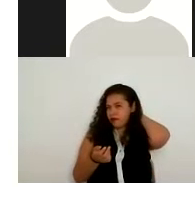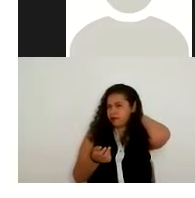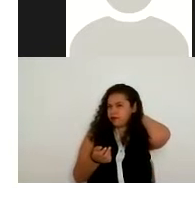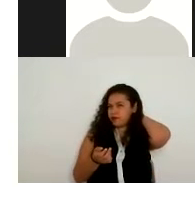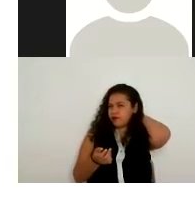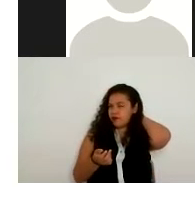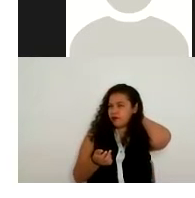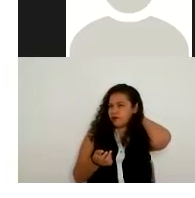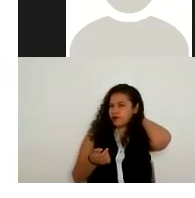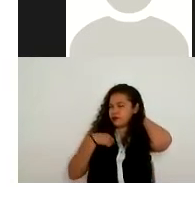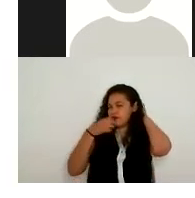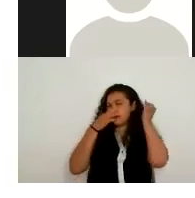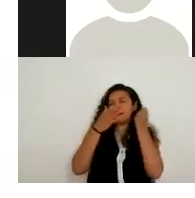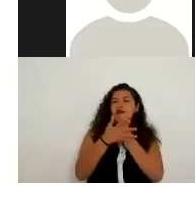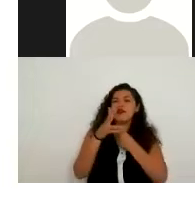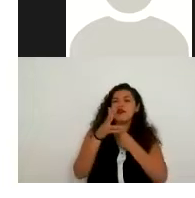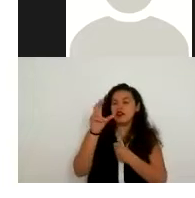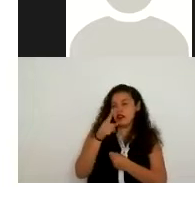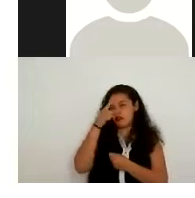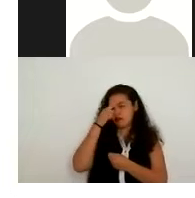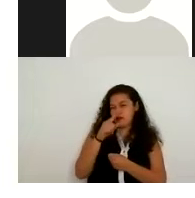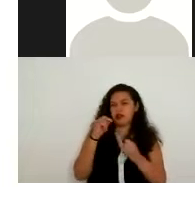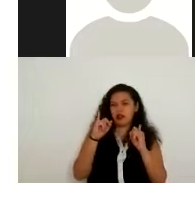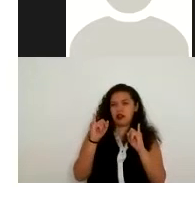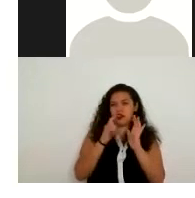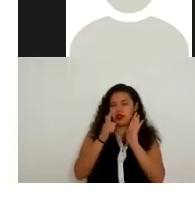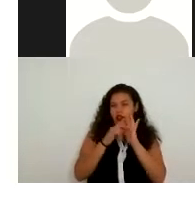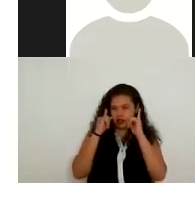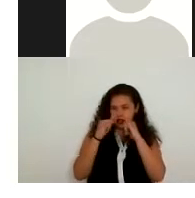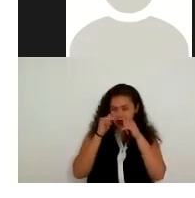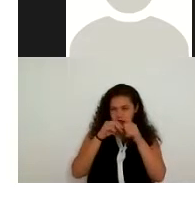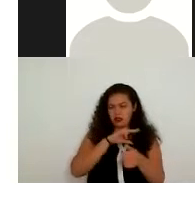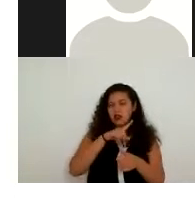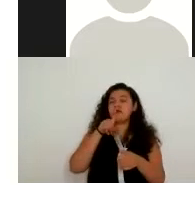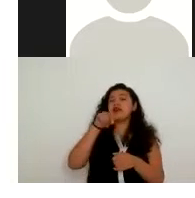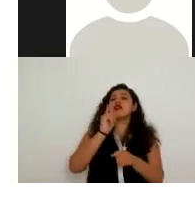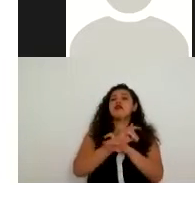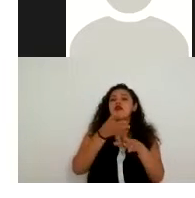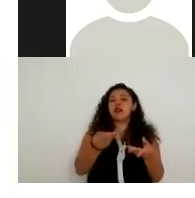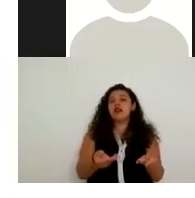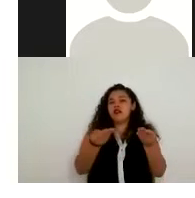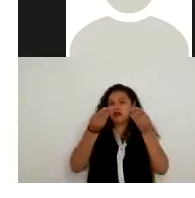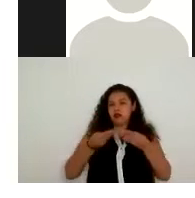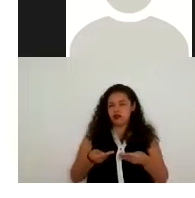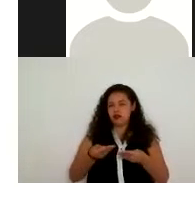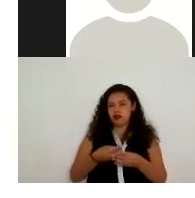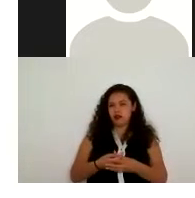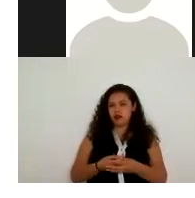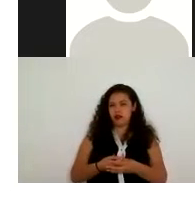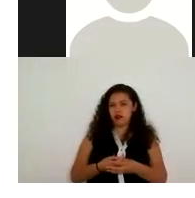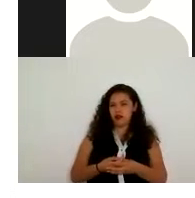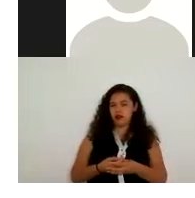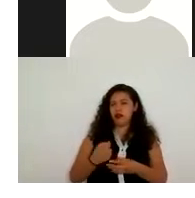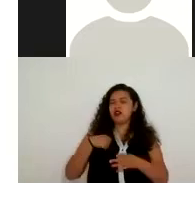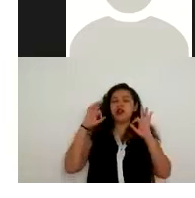solicitando yo institución de asistencia privada pero si me lo están proporcionando aquí no es que yo dentro de mi formato que